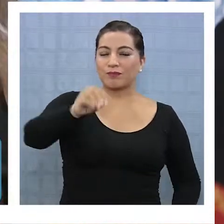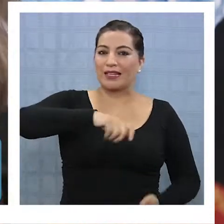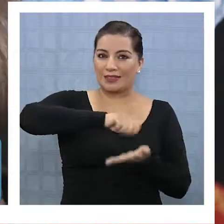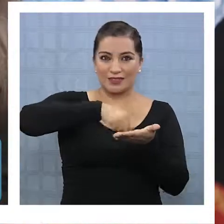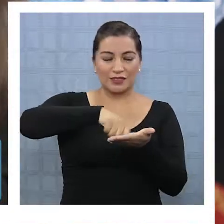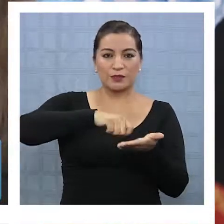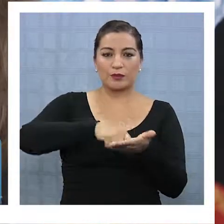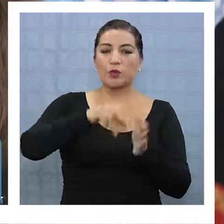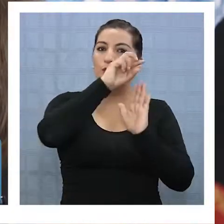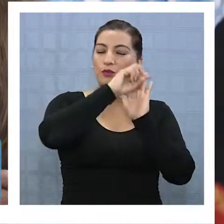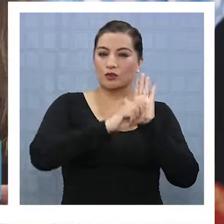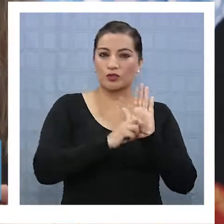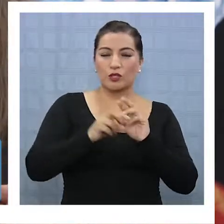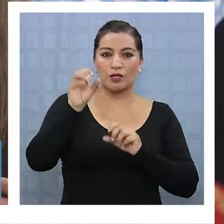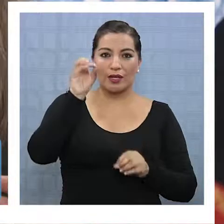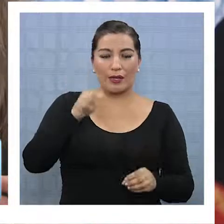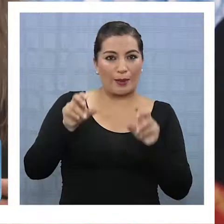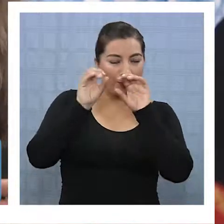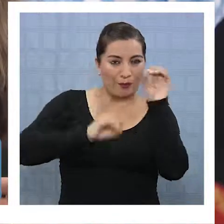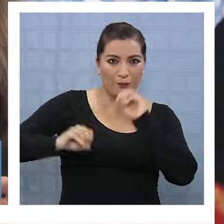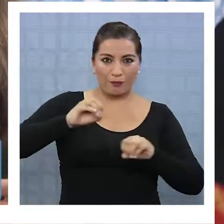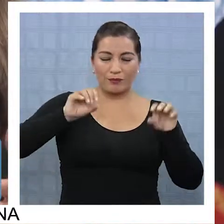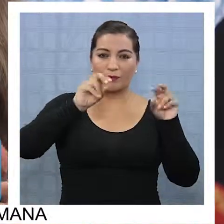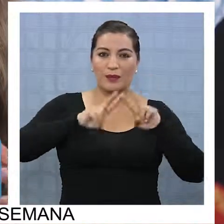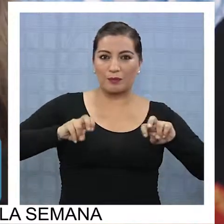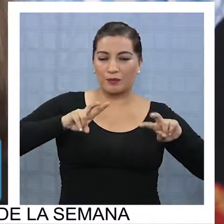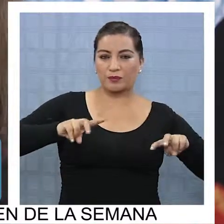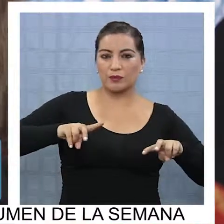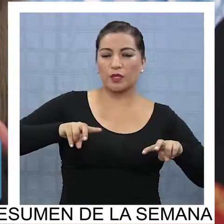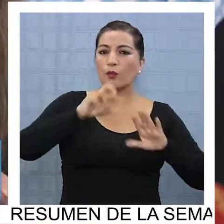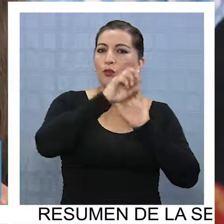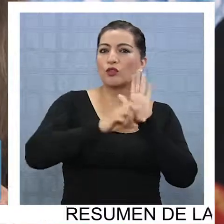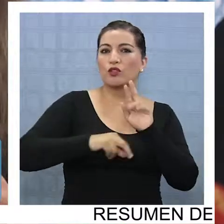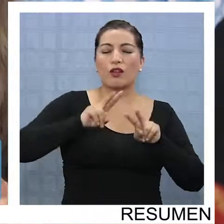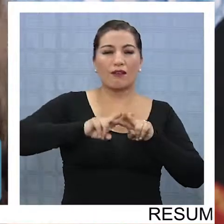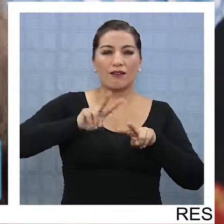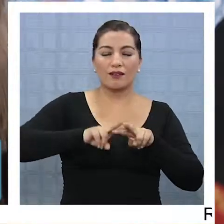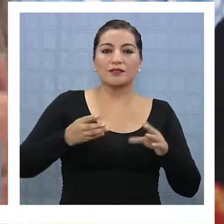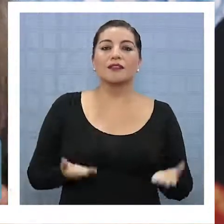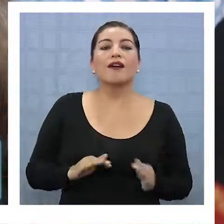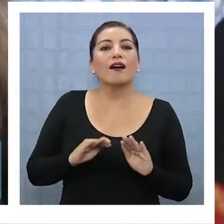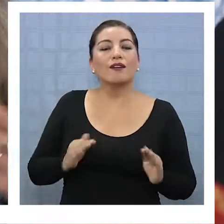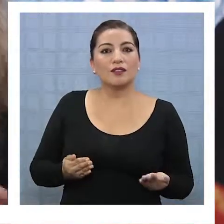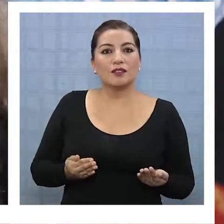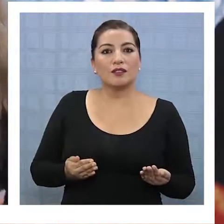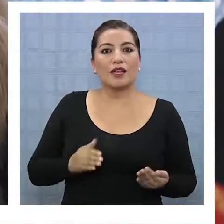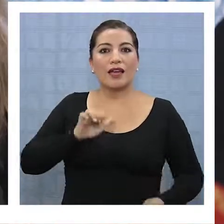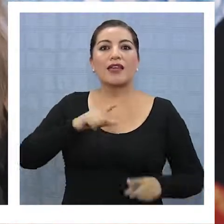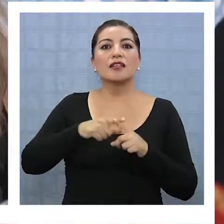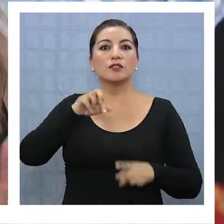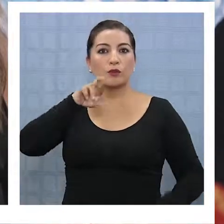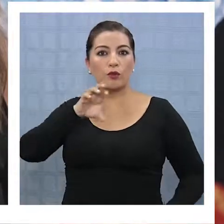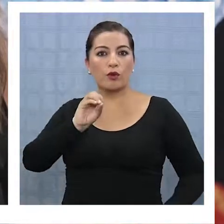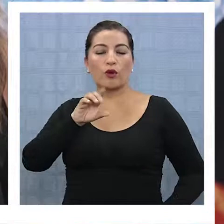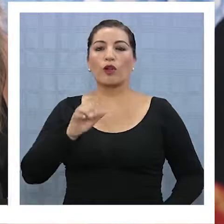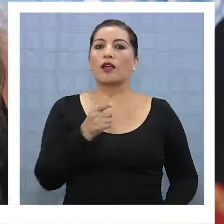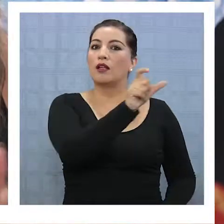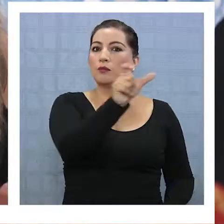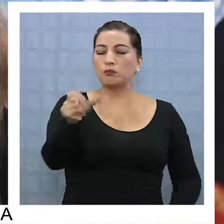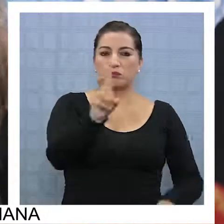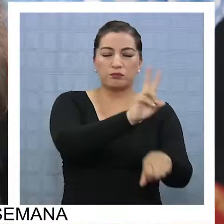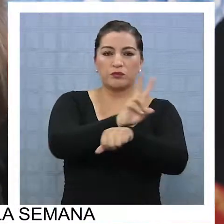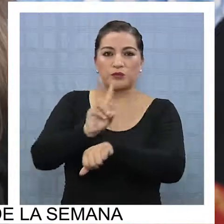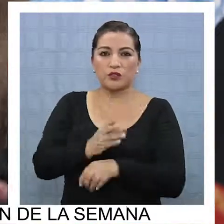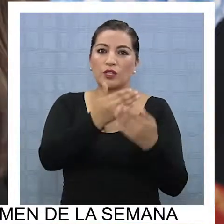inscripción de proyectos de investigación. Los proyectos que se están formulando ahora están llegando ya a Explora, así que la idea es invitar a los